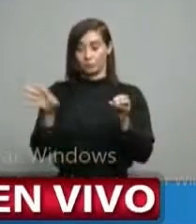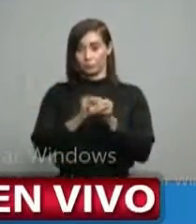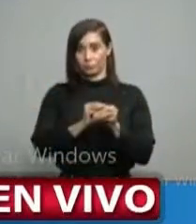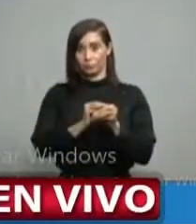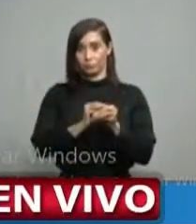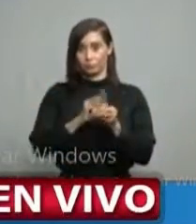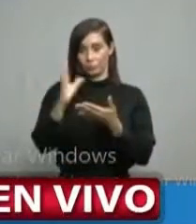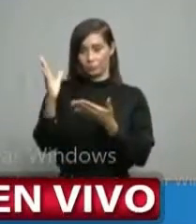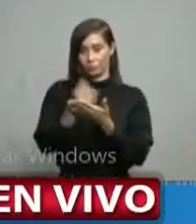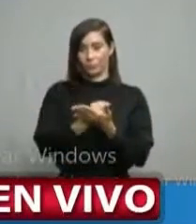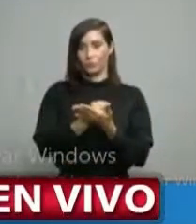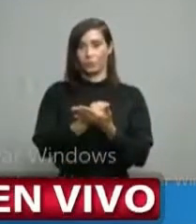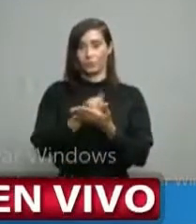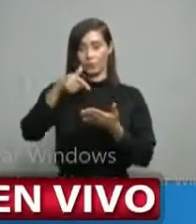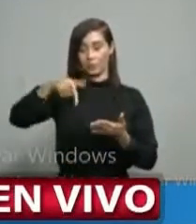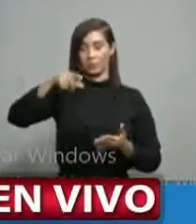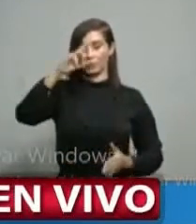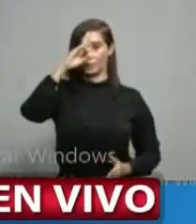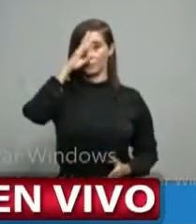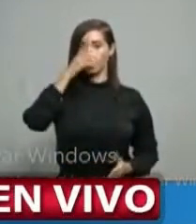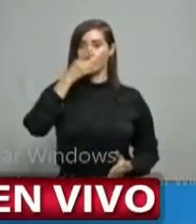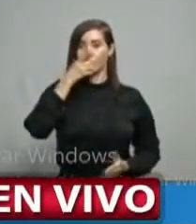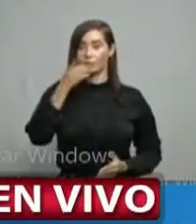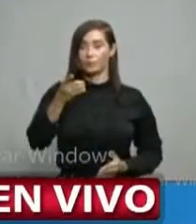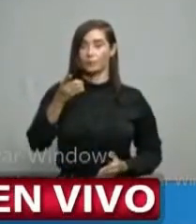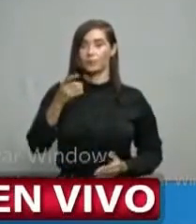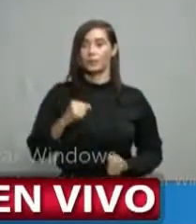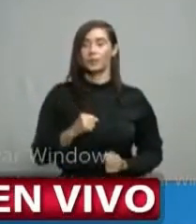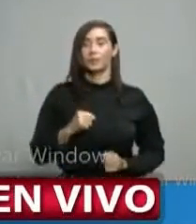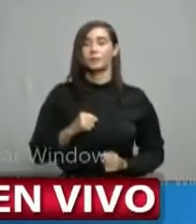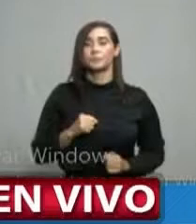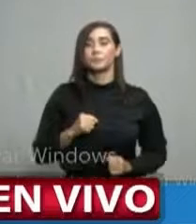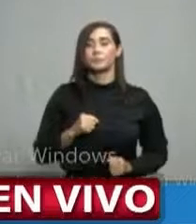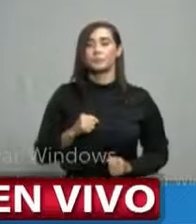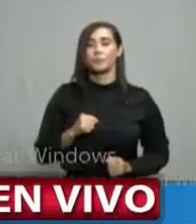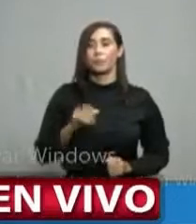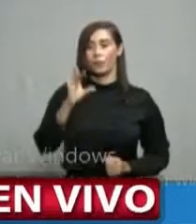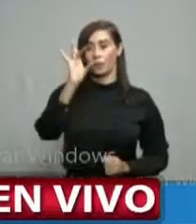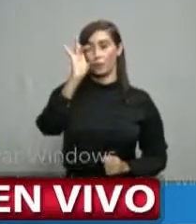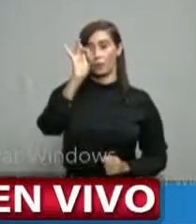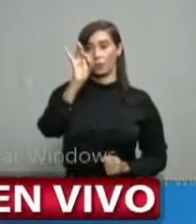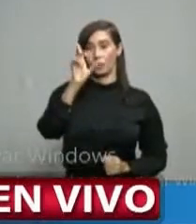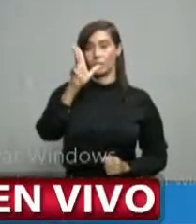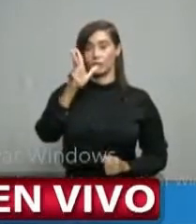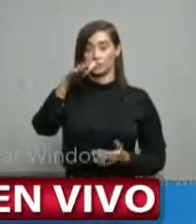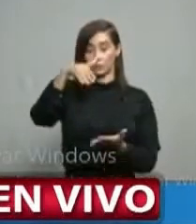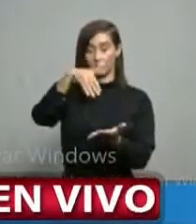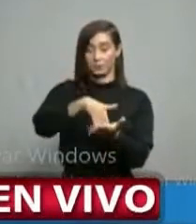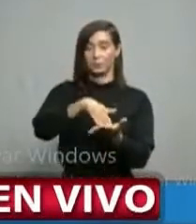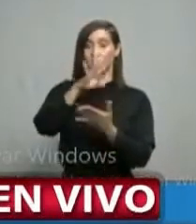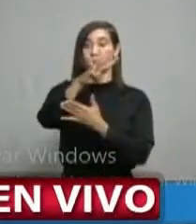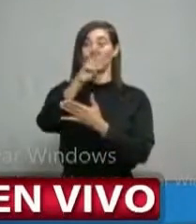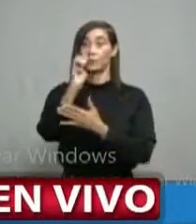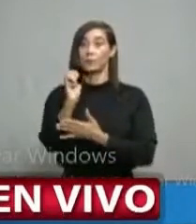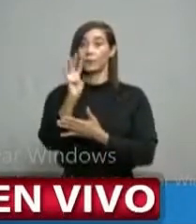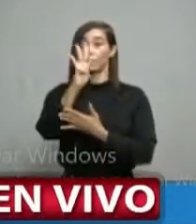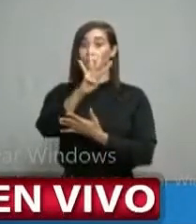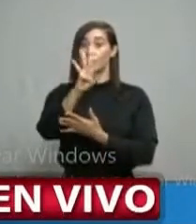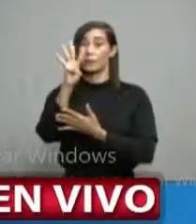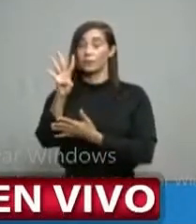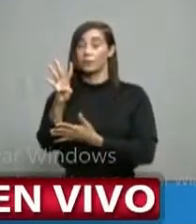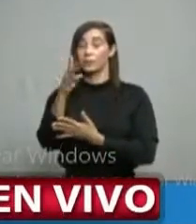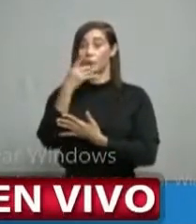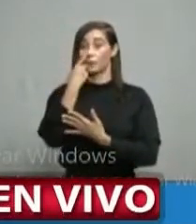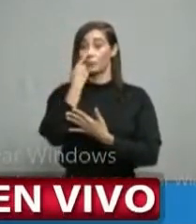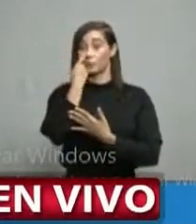para República Dominicana, 83.444